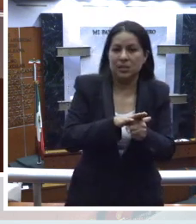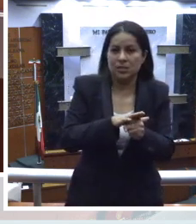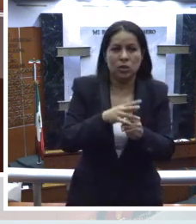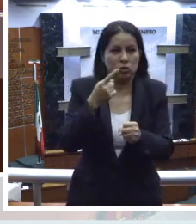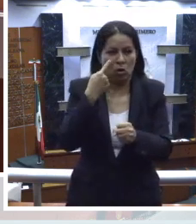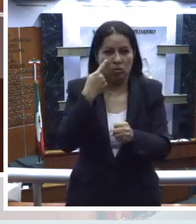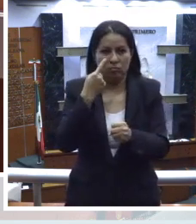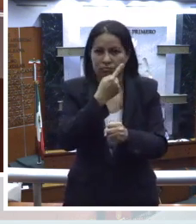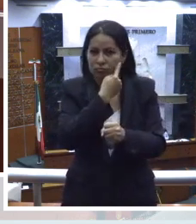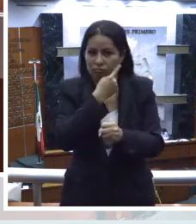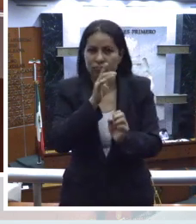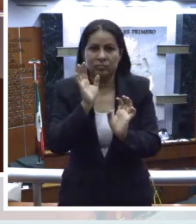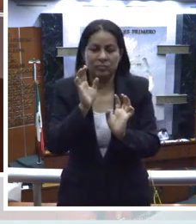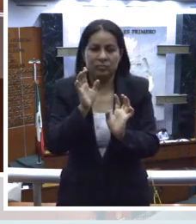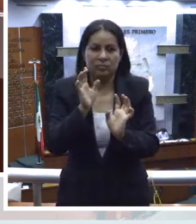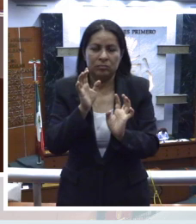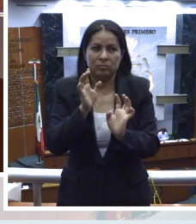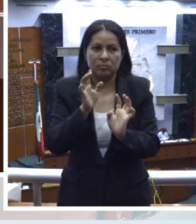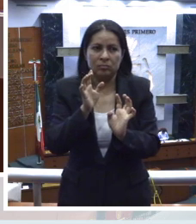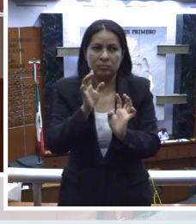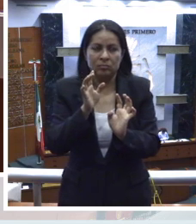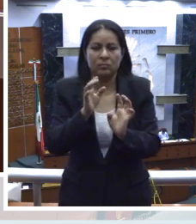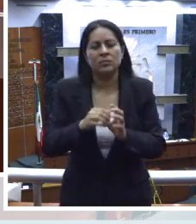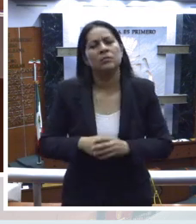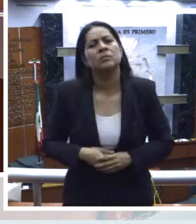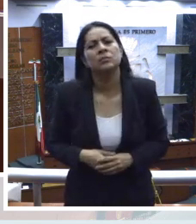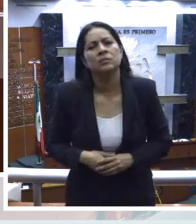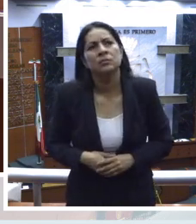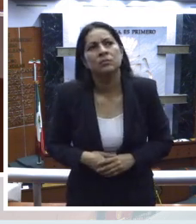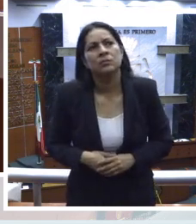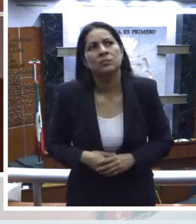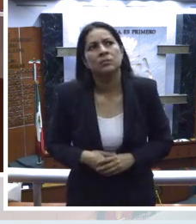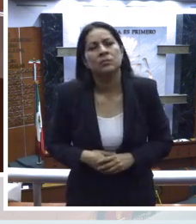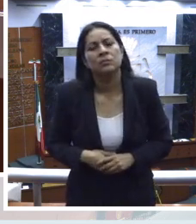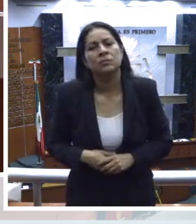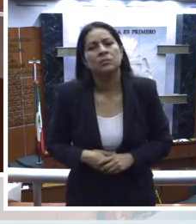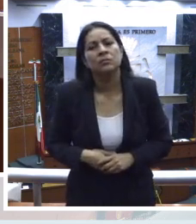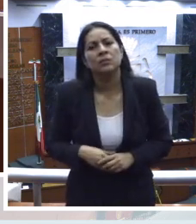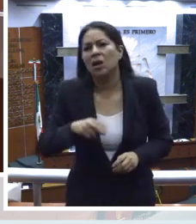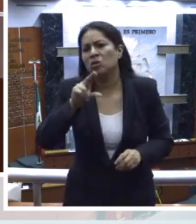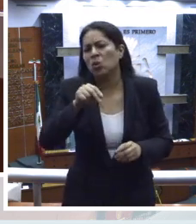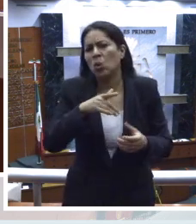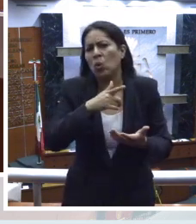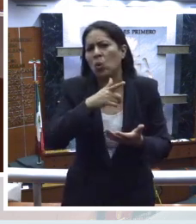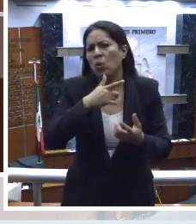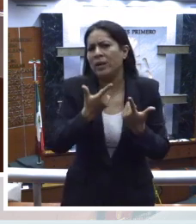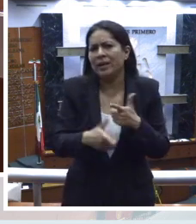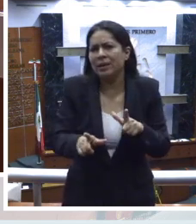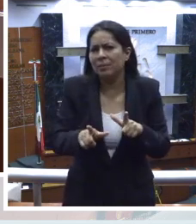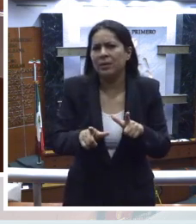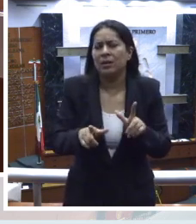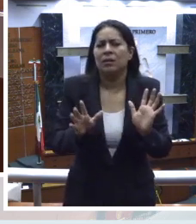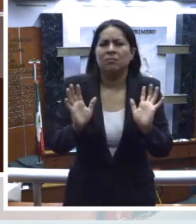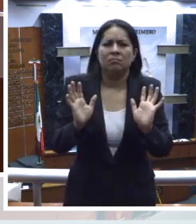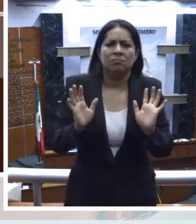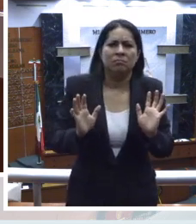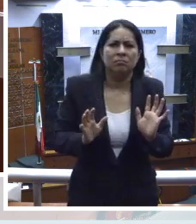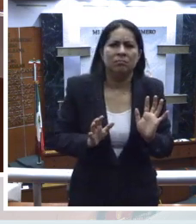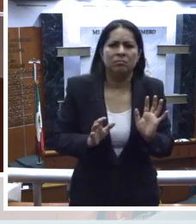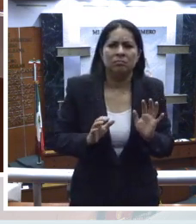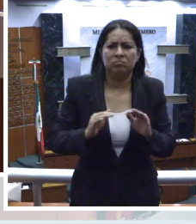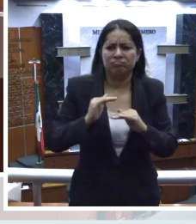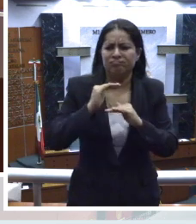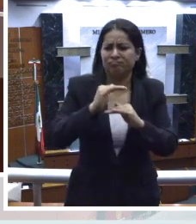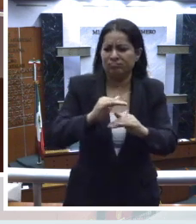si a diaria no autónomo o sometido a cualquier otra limitación de